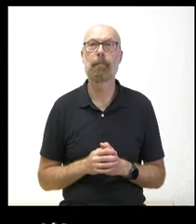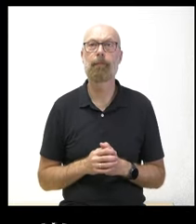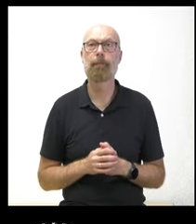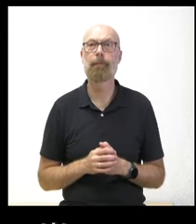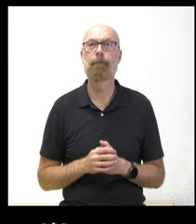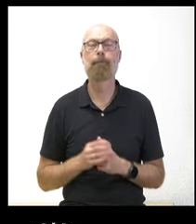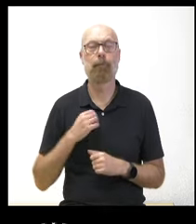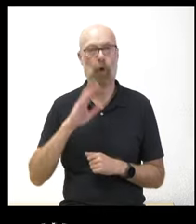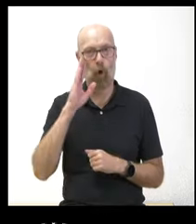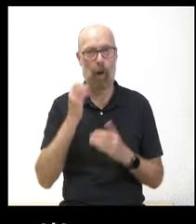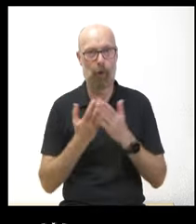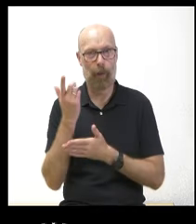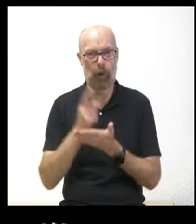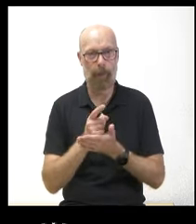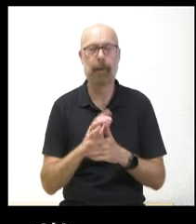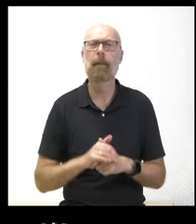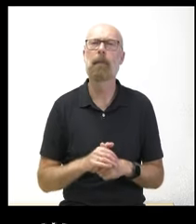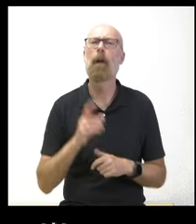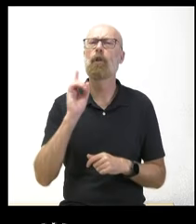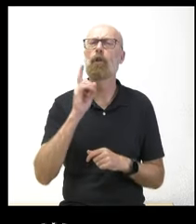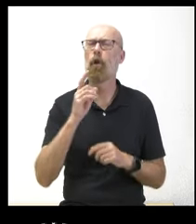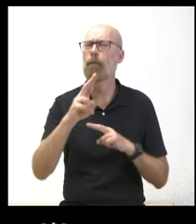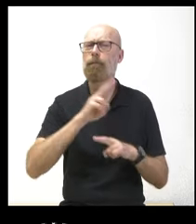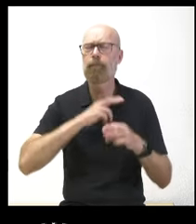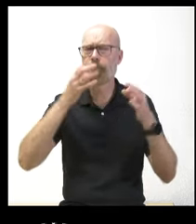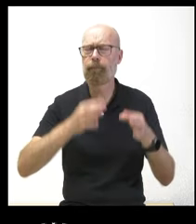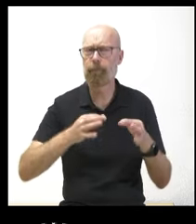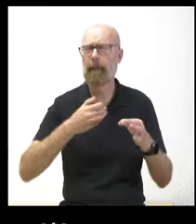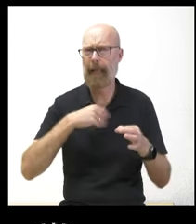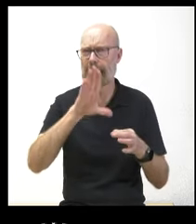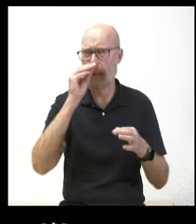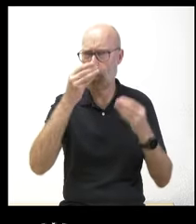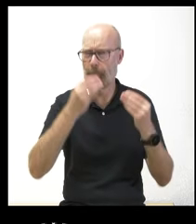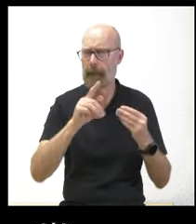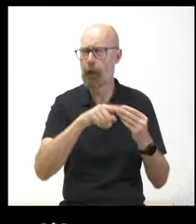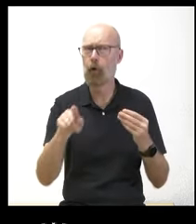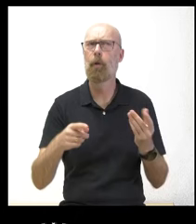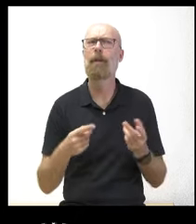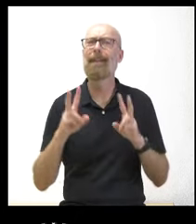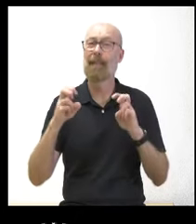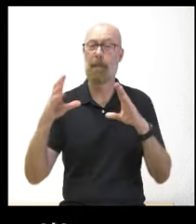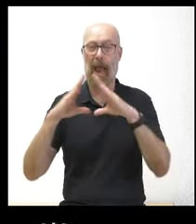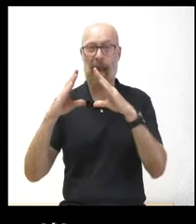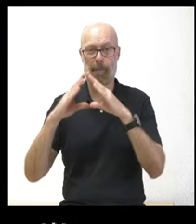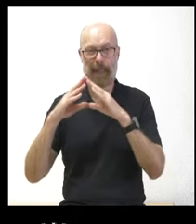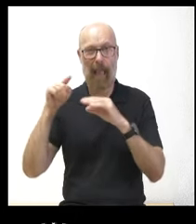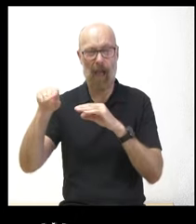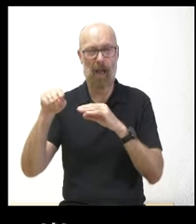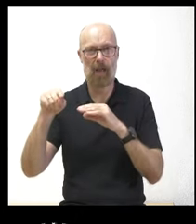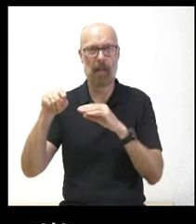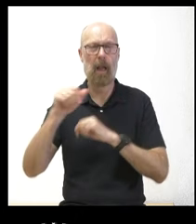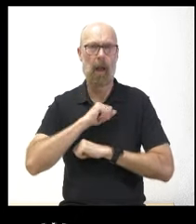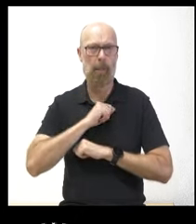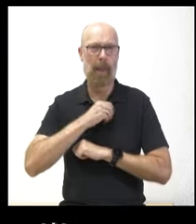Hola buenos días de nuevo solo por confirmar consejero que le he entendido bien sobre la ermita a la espera de su declaración BIC